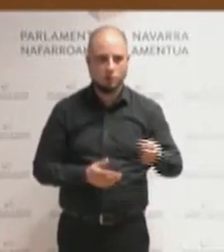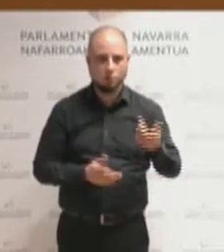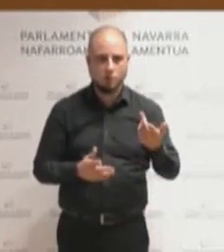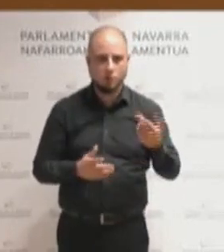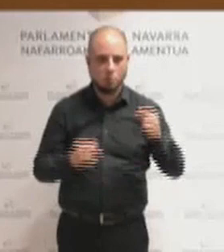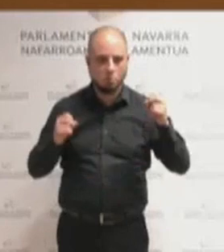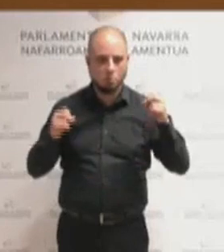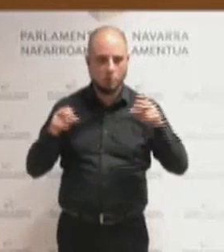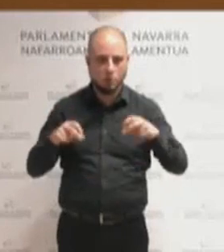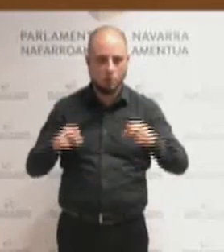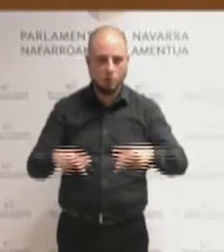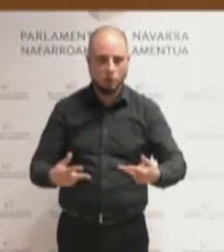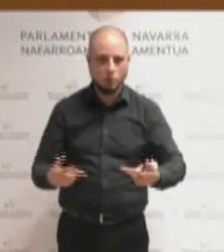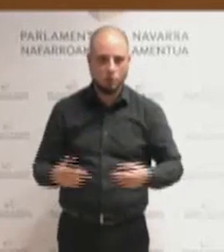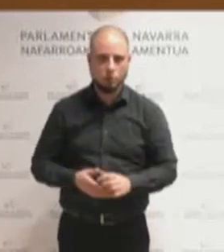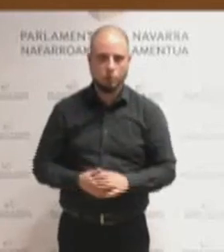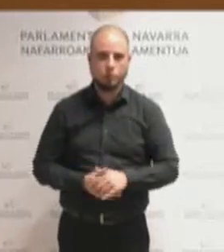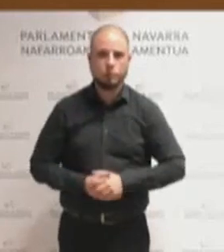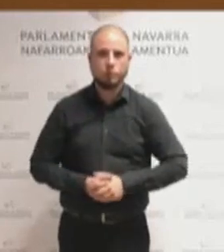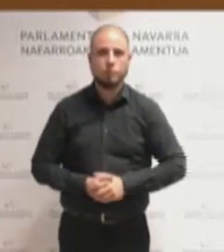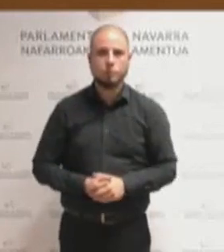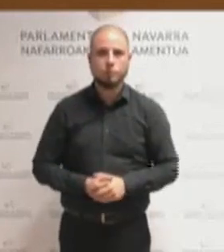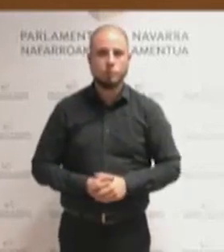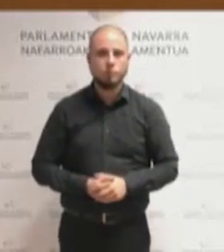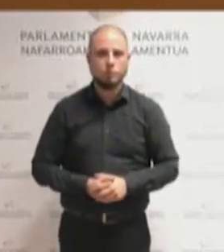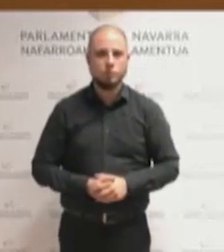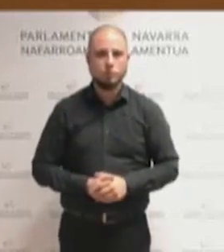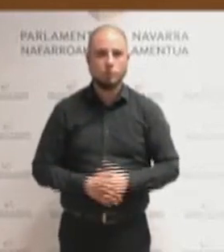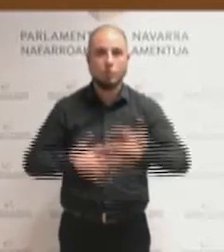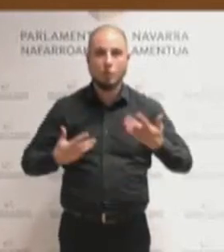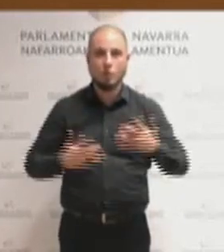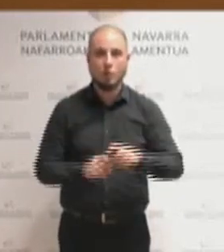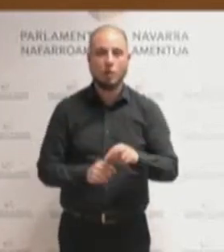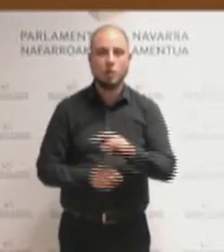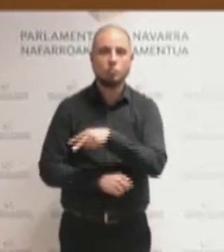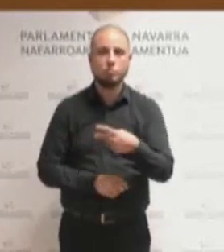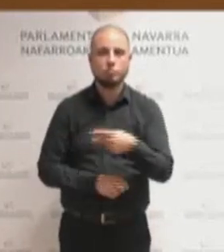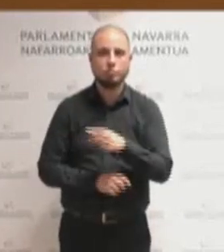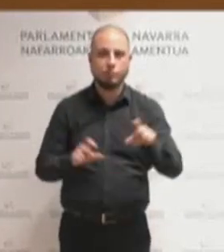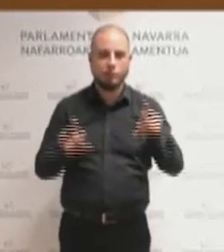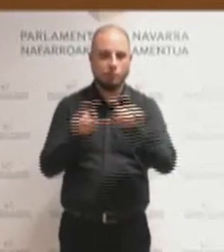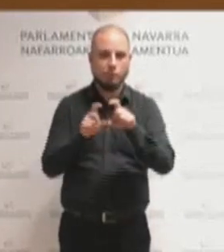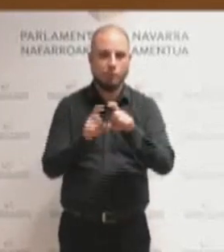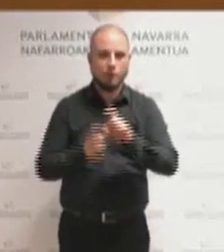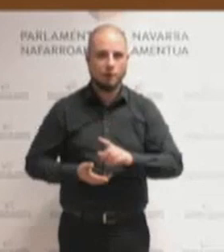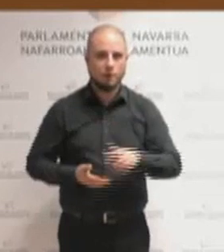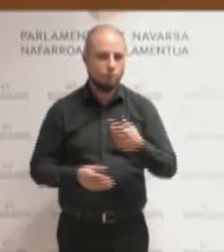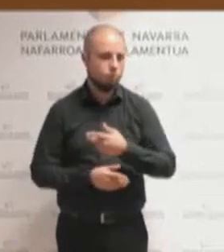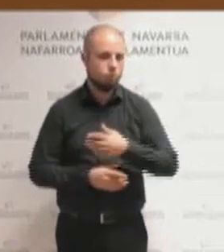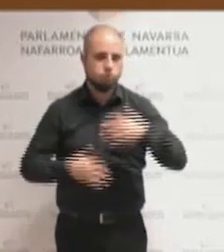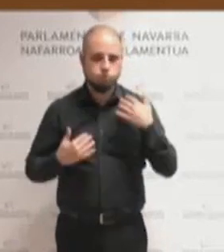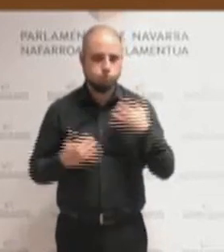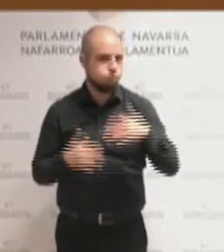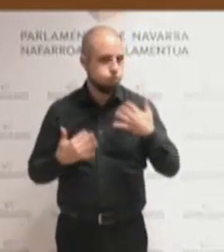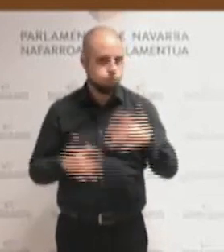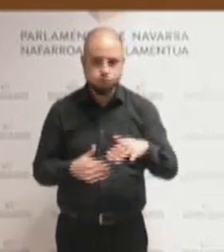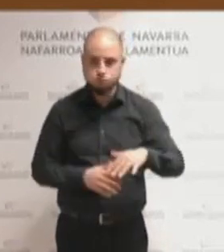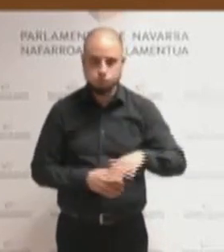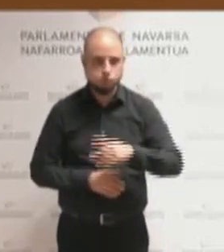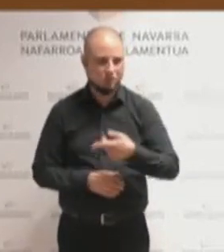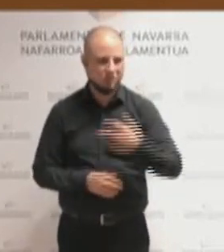y, bueno, los resultados que obtienen las empresas son espectaculares. Yo diría que incluso son